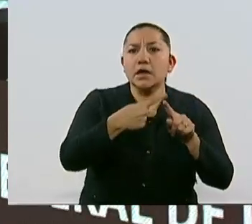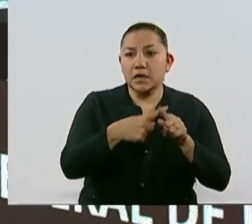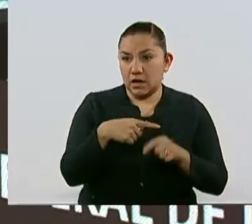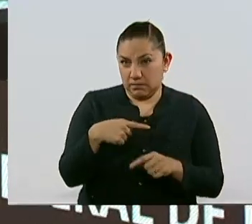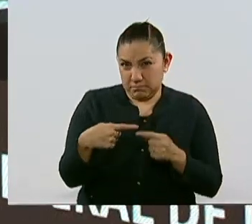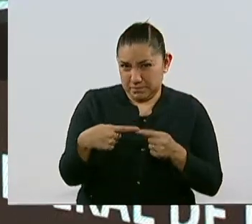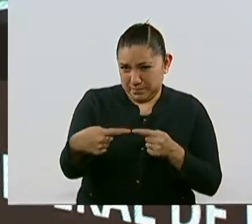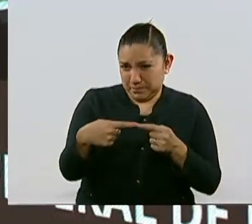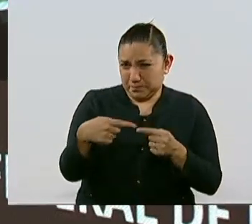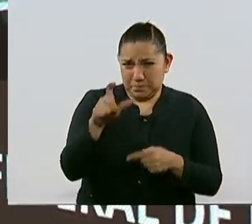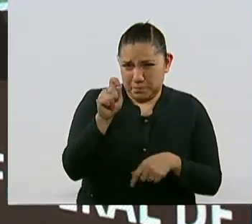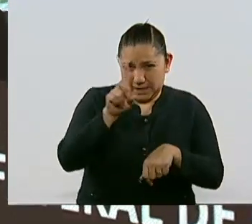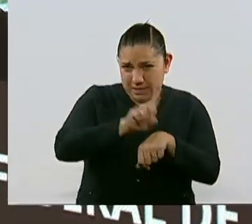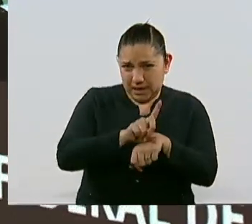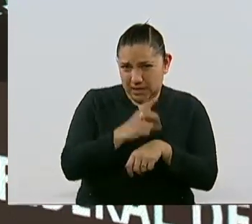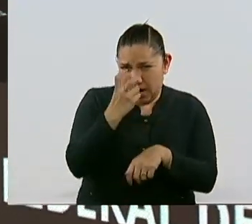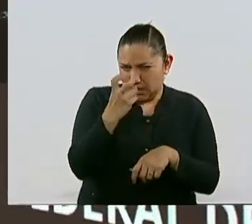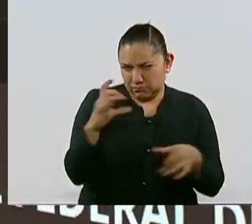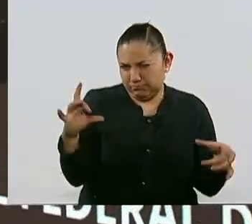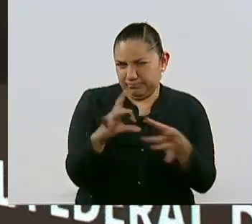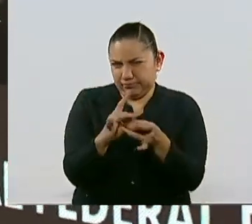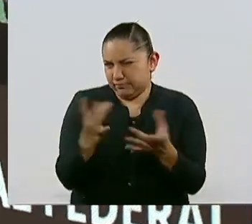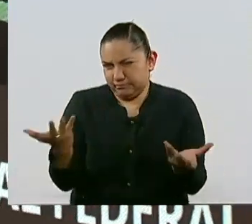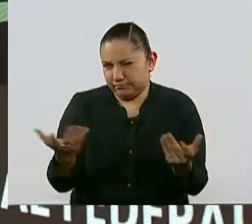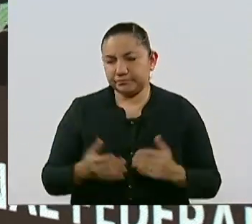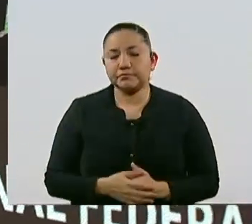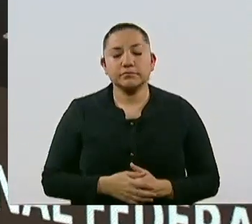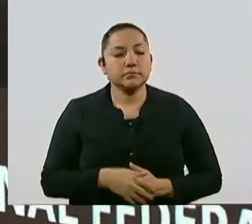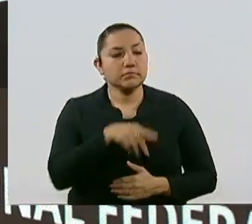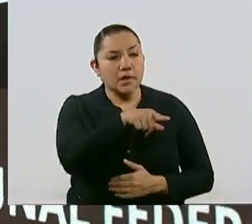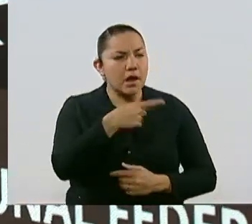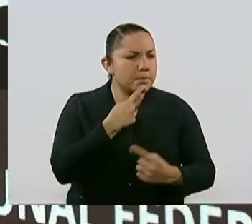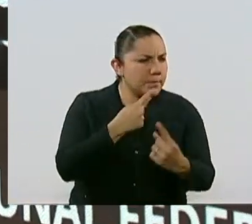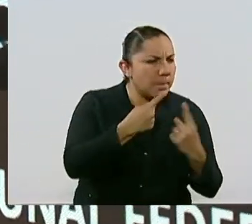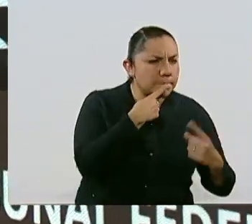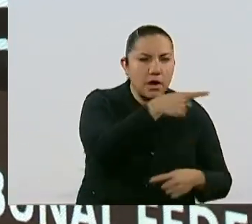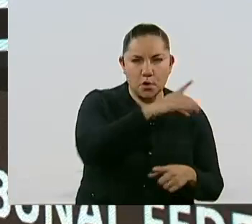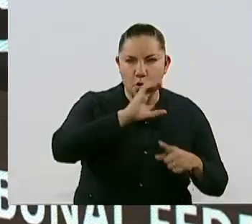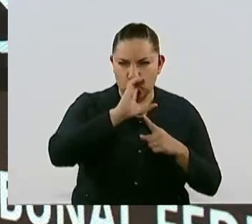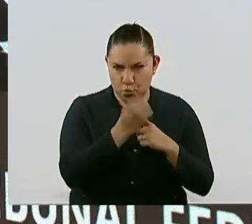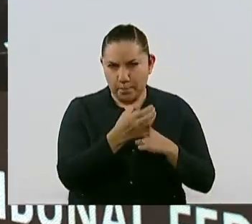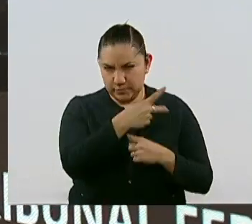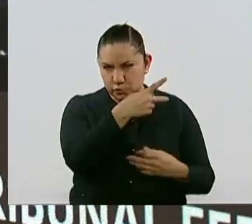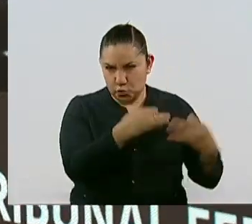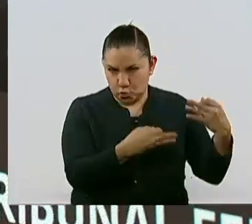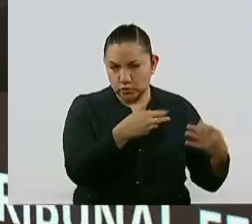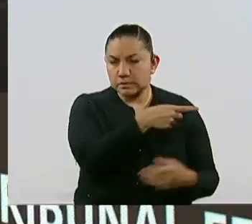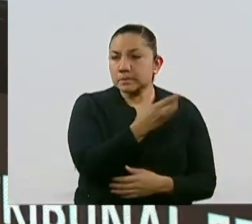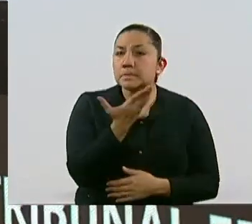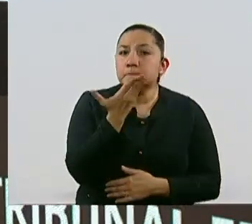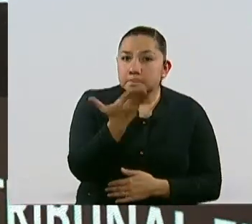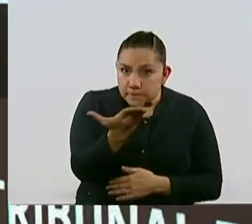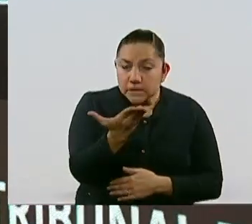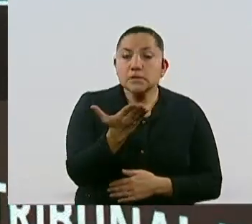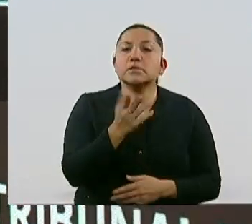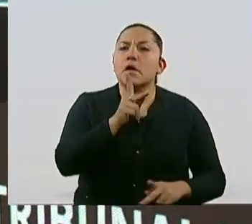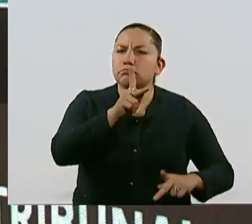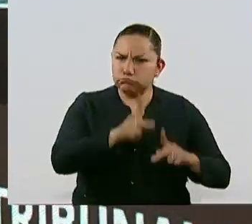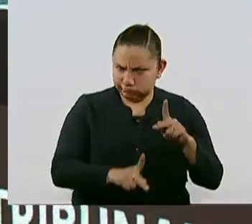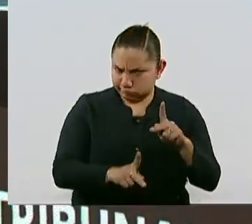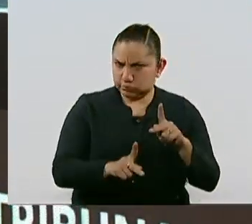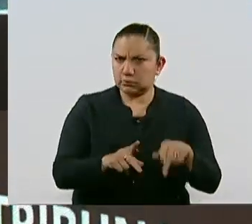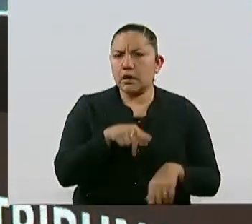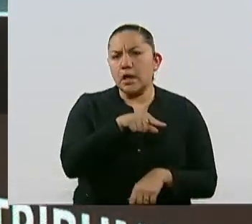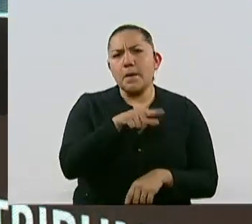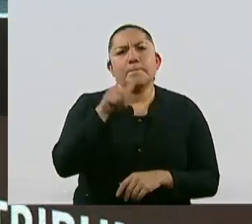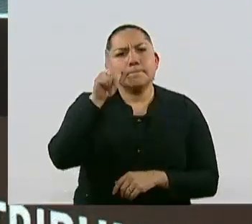Concluida la discusión, el presidente de la Comisión de Justicia pidió hacer un receso en esta sesión extraordinaria para continuar